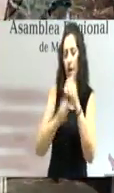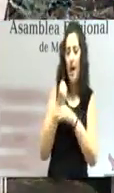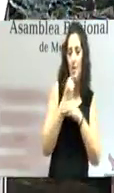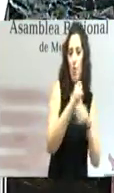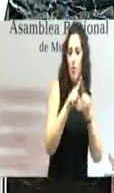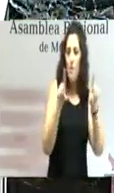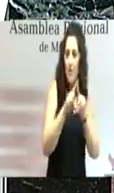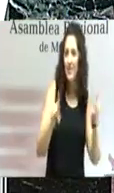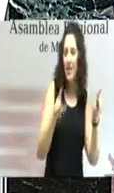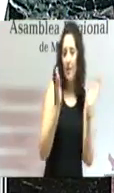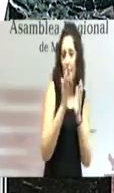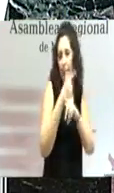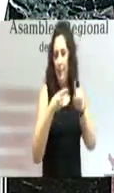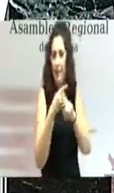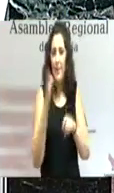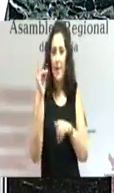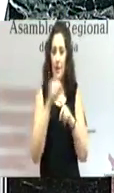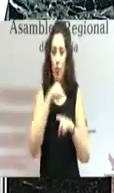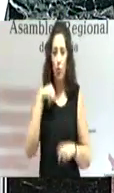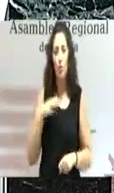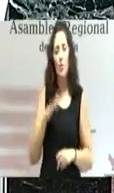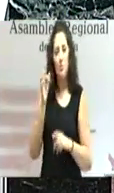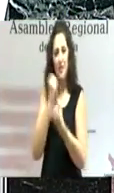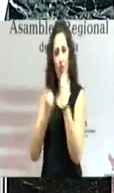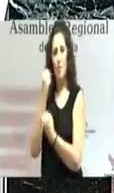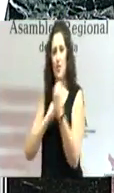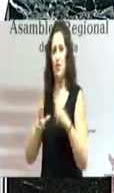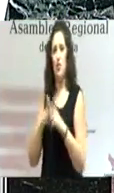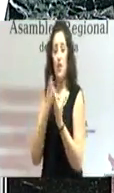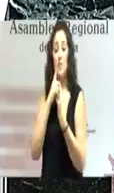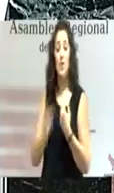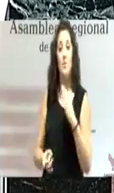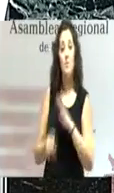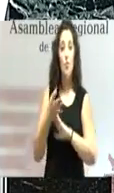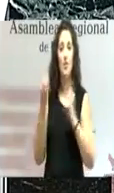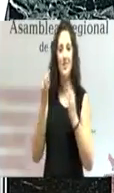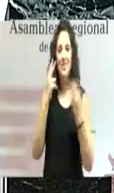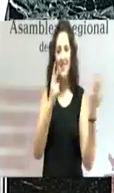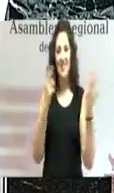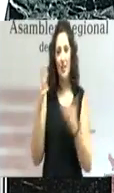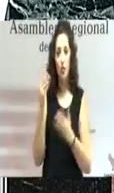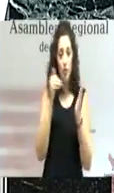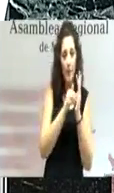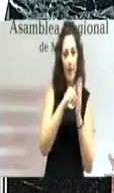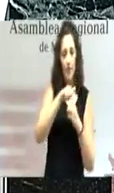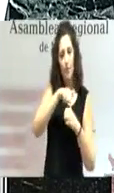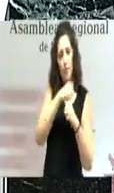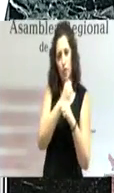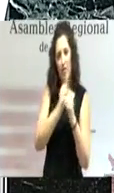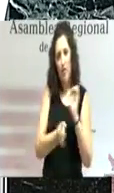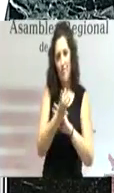a los autónomos, a la economía social, se van a crear, y ese es nuestro objetivo, 78.000 puestos de trabajo